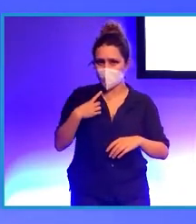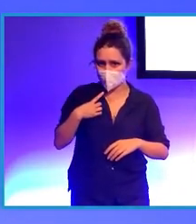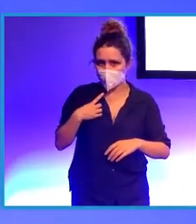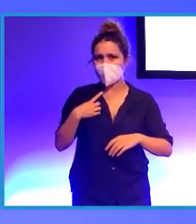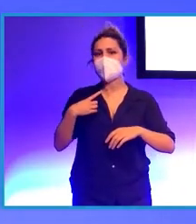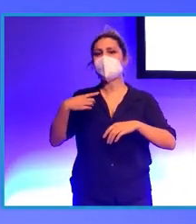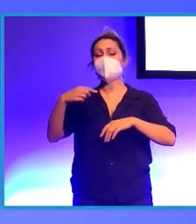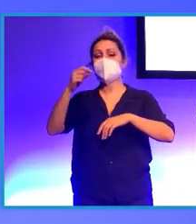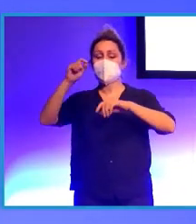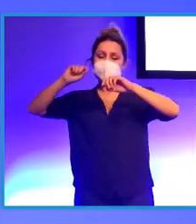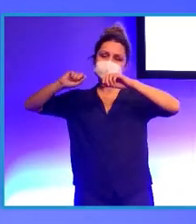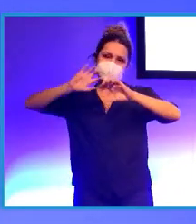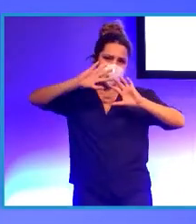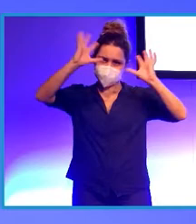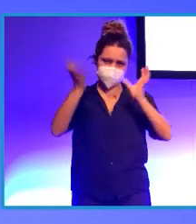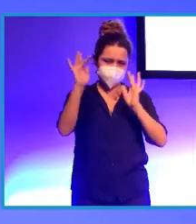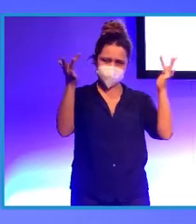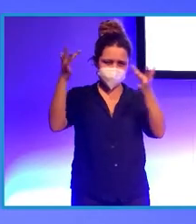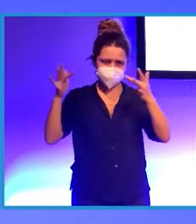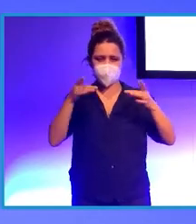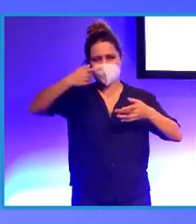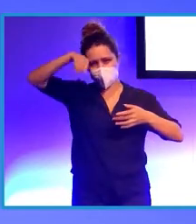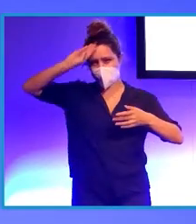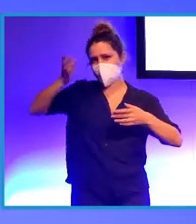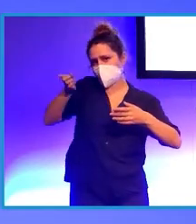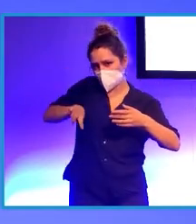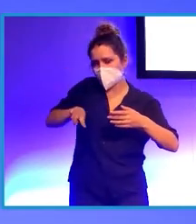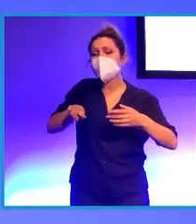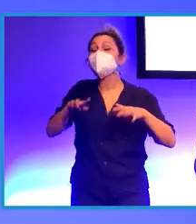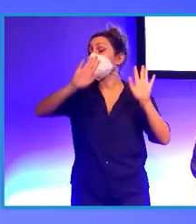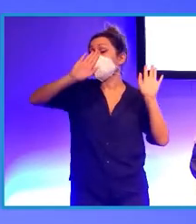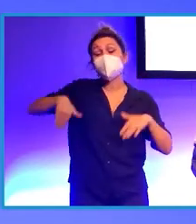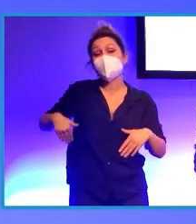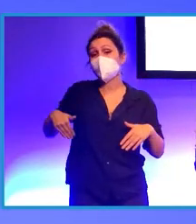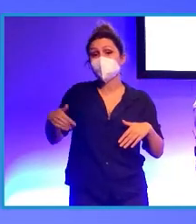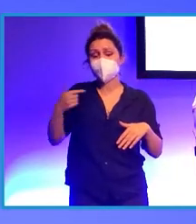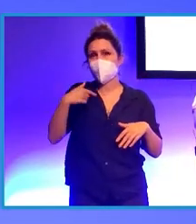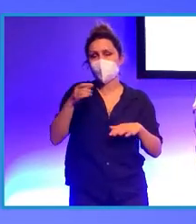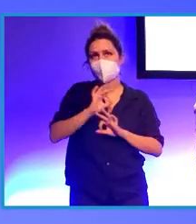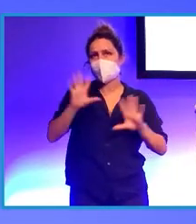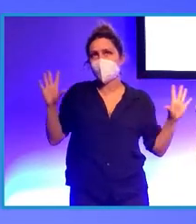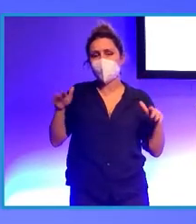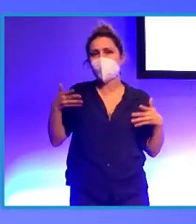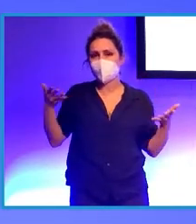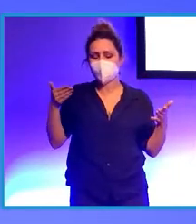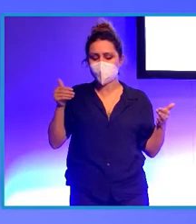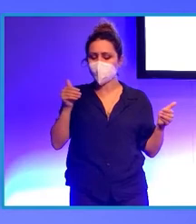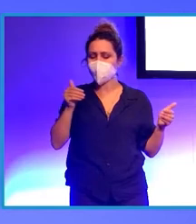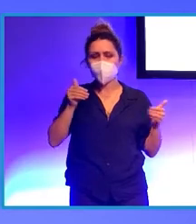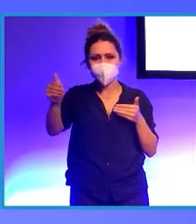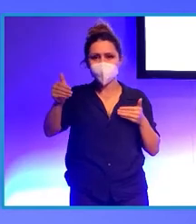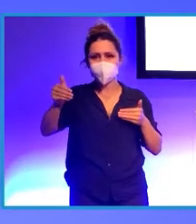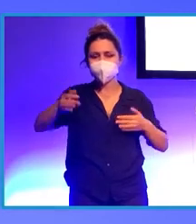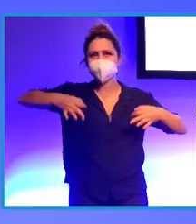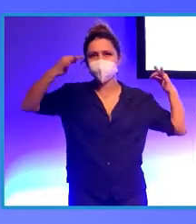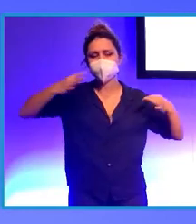México. Y al final, pues, tenía claro que lo que es el futuro es la